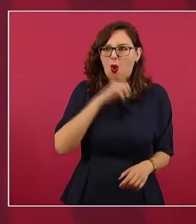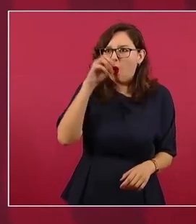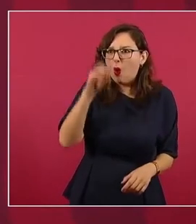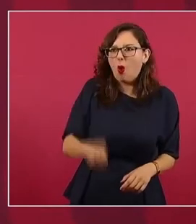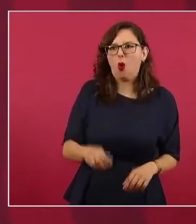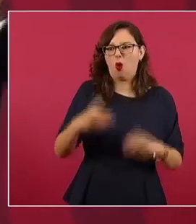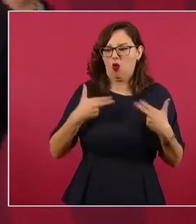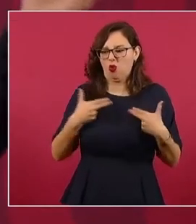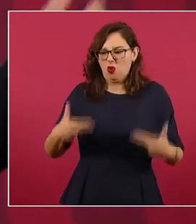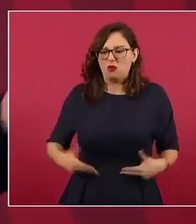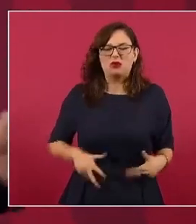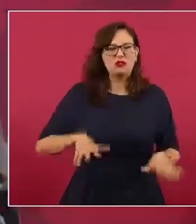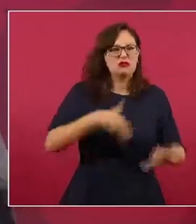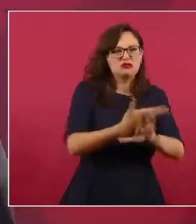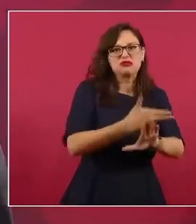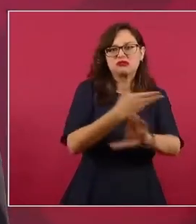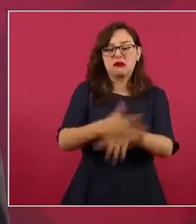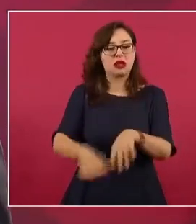eso existe.